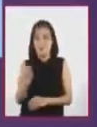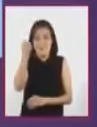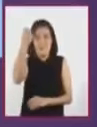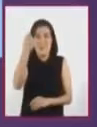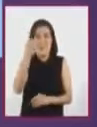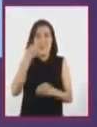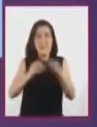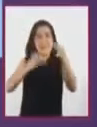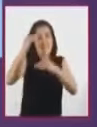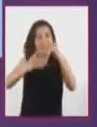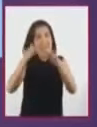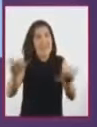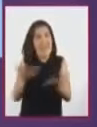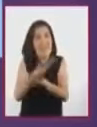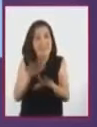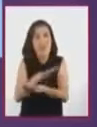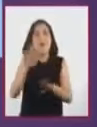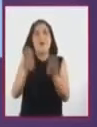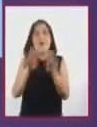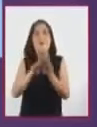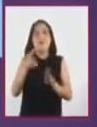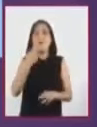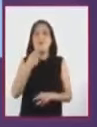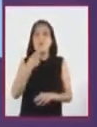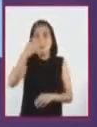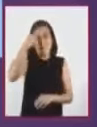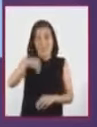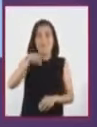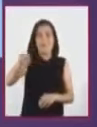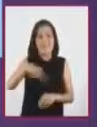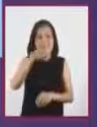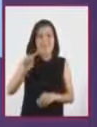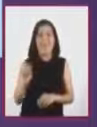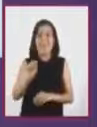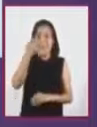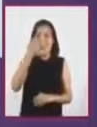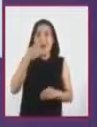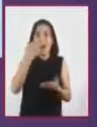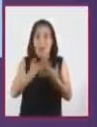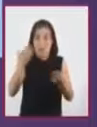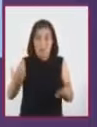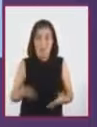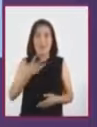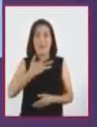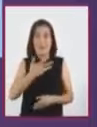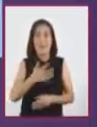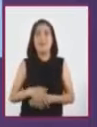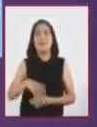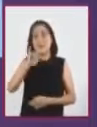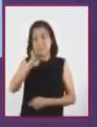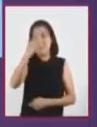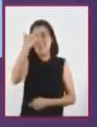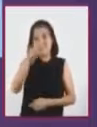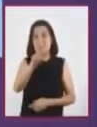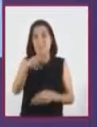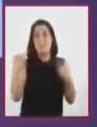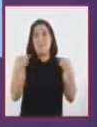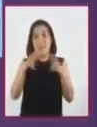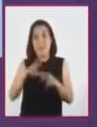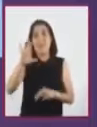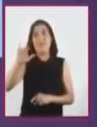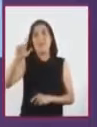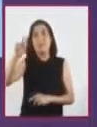mano con los cambios técnicos y el uso de tecnologías alternas. Así es, profesora Claudia. Las